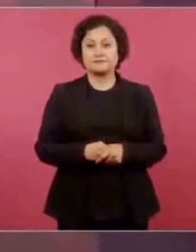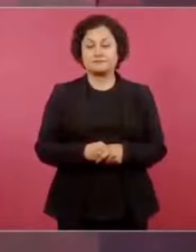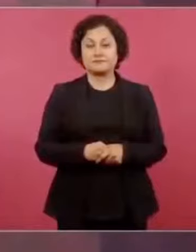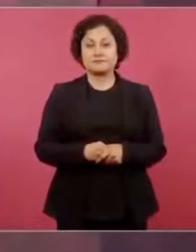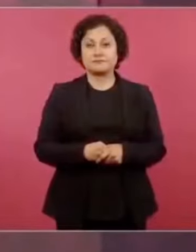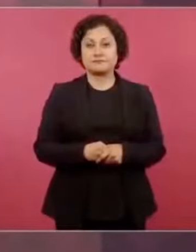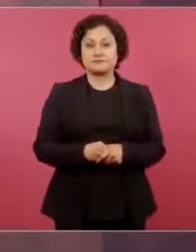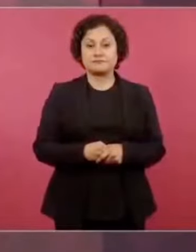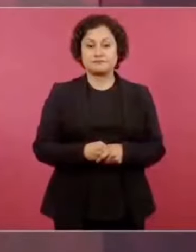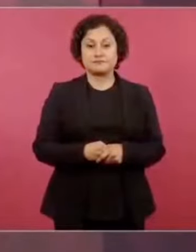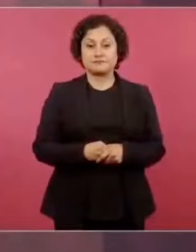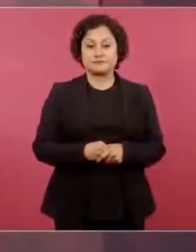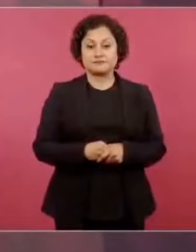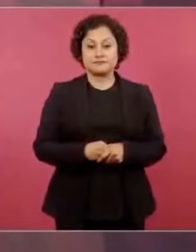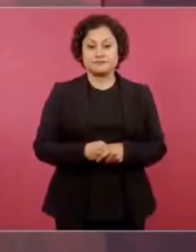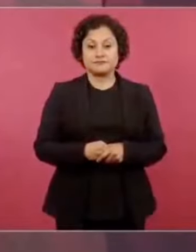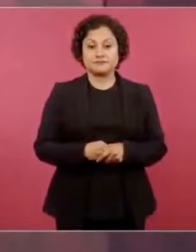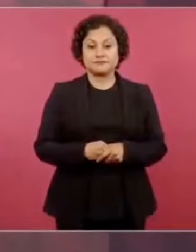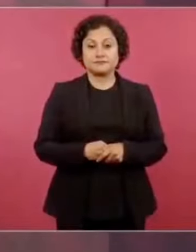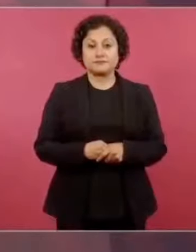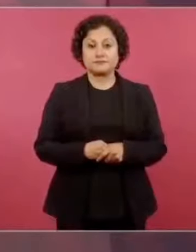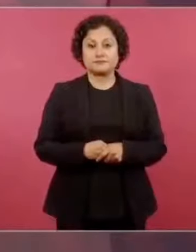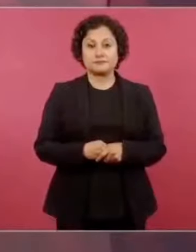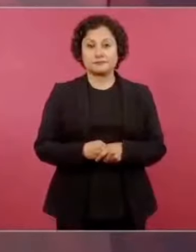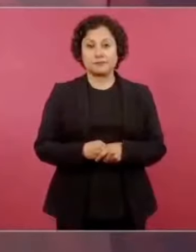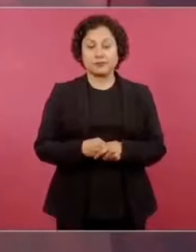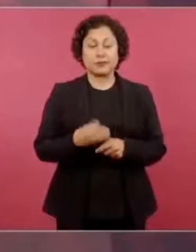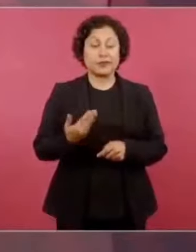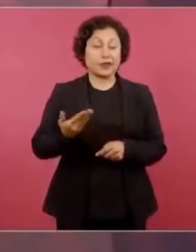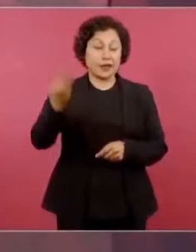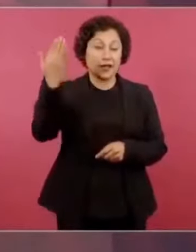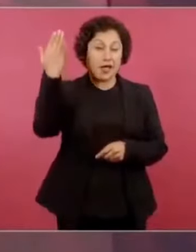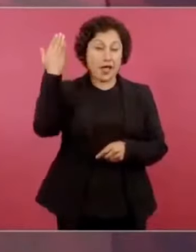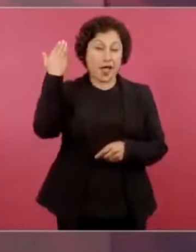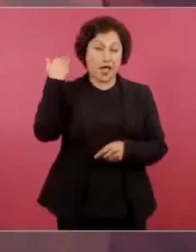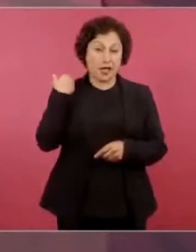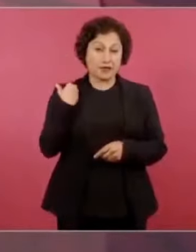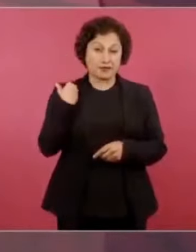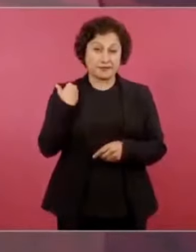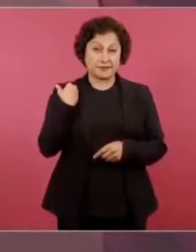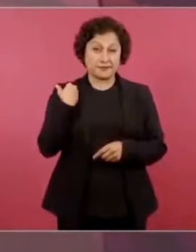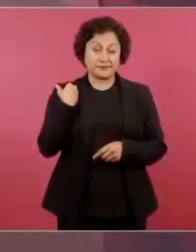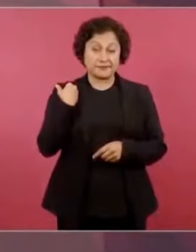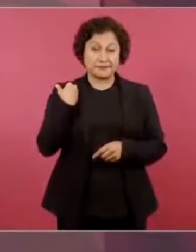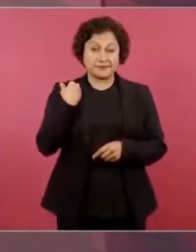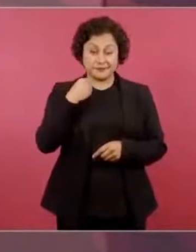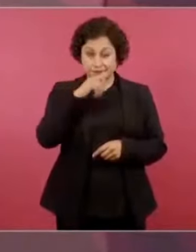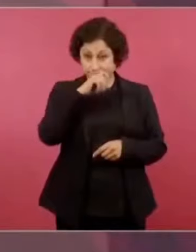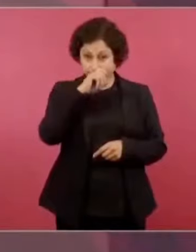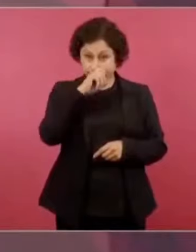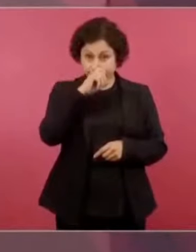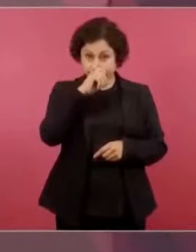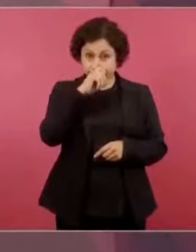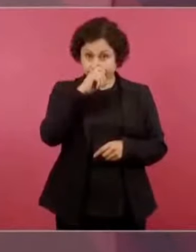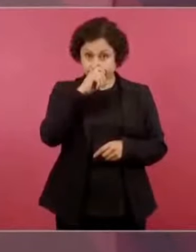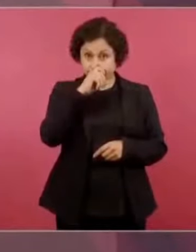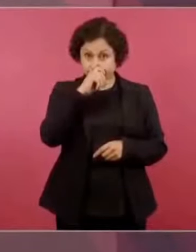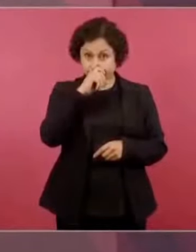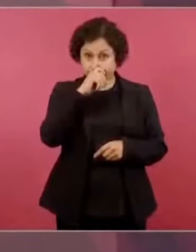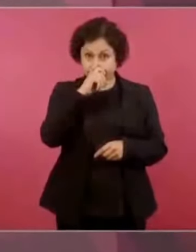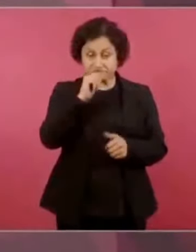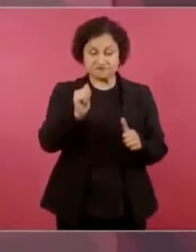Antes se podía triunfar a toda costa, sin